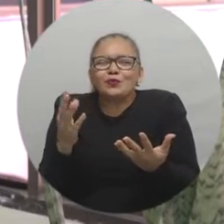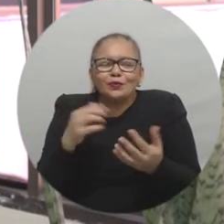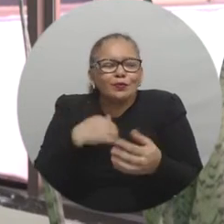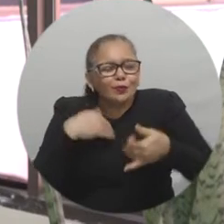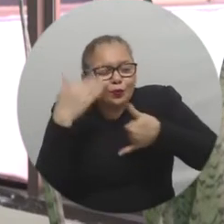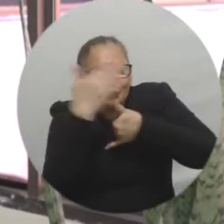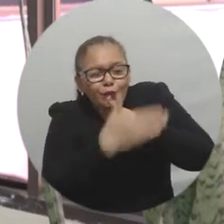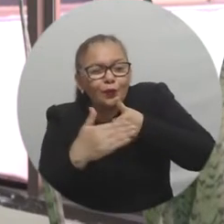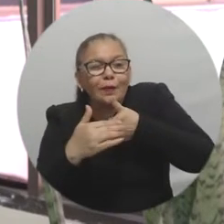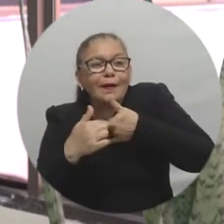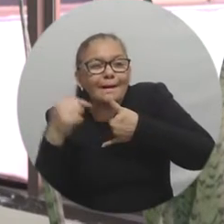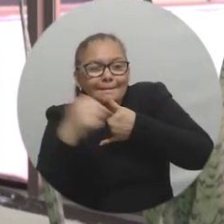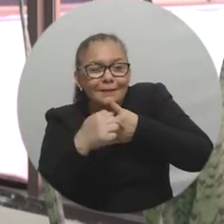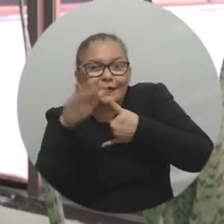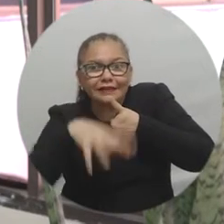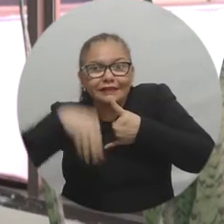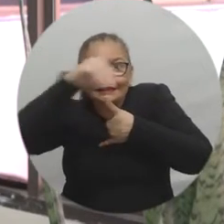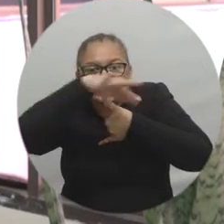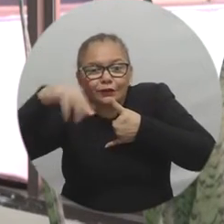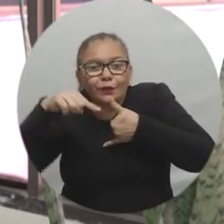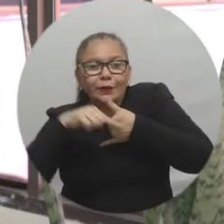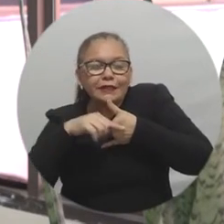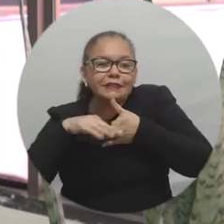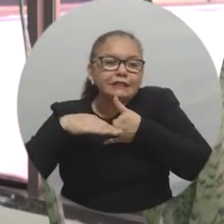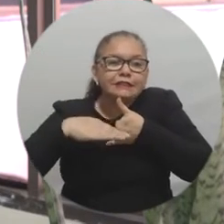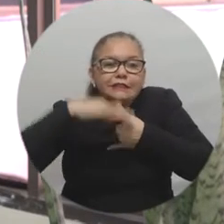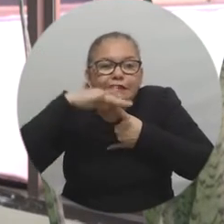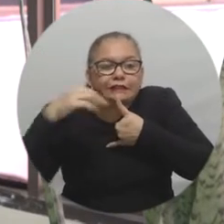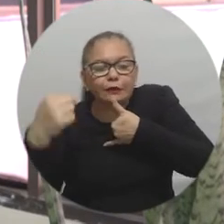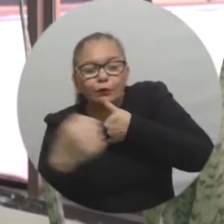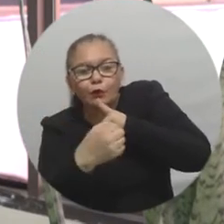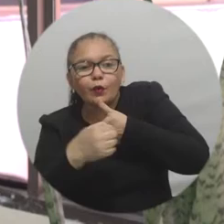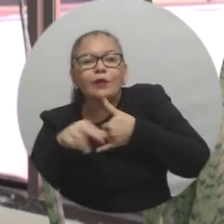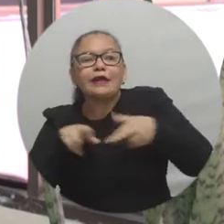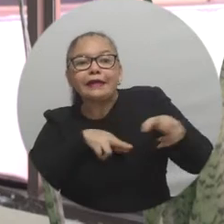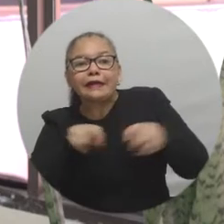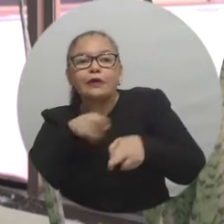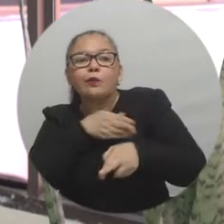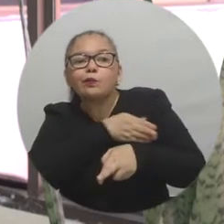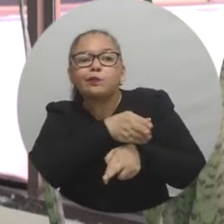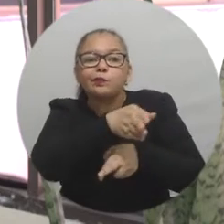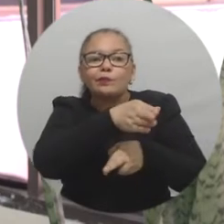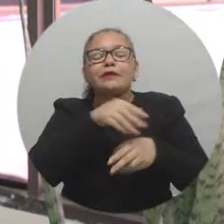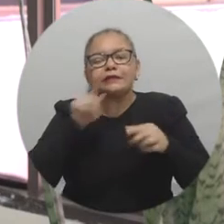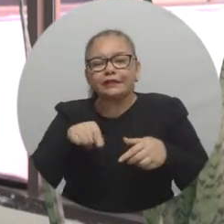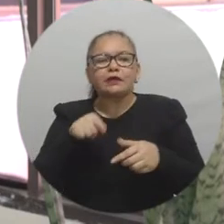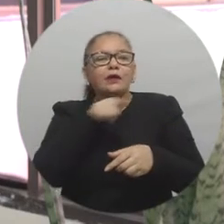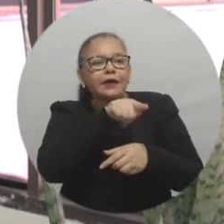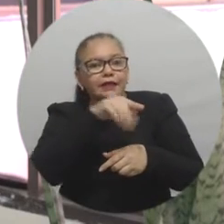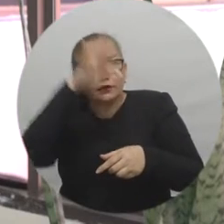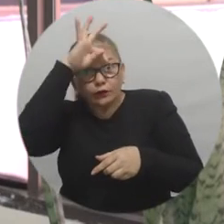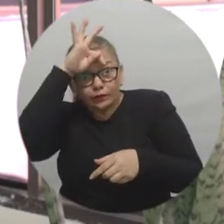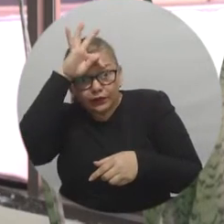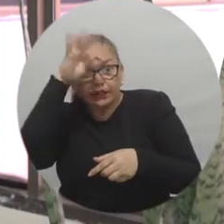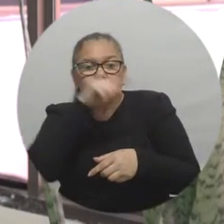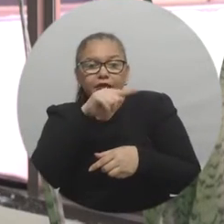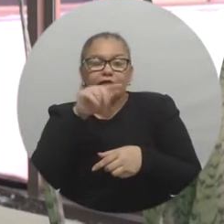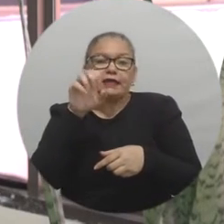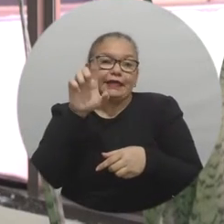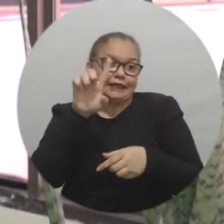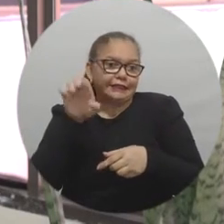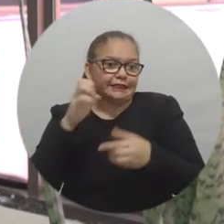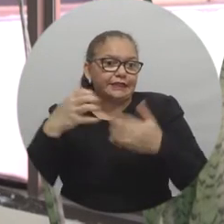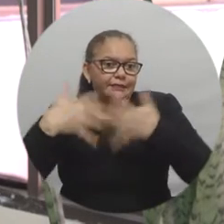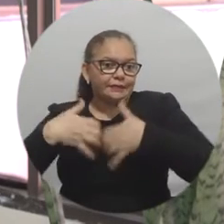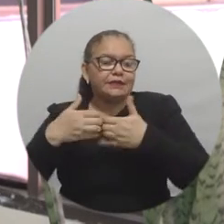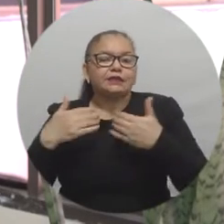beneficiar a toda lo que es la subregión centro y río, donde la S del hospital de PB High tiene una importancia y una